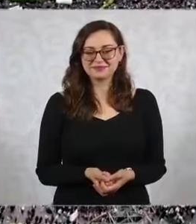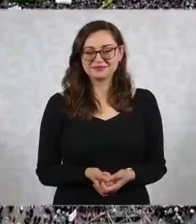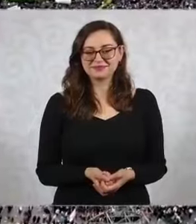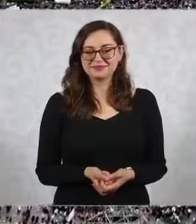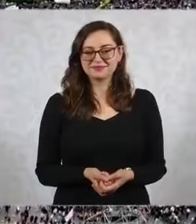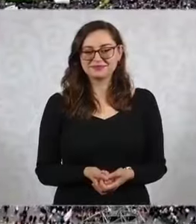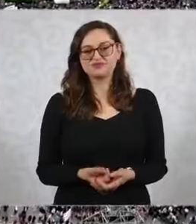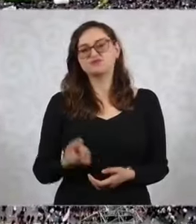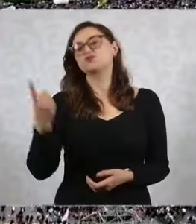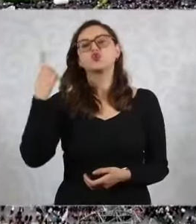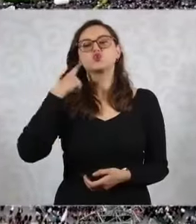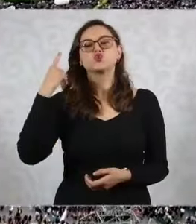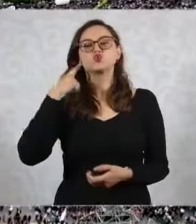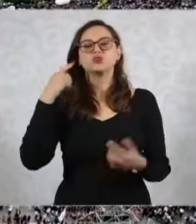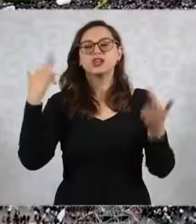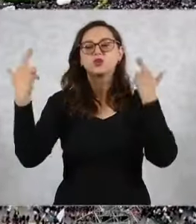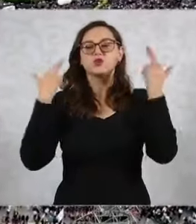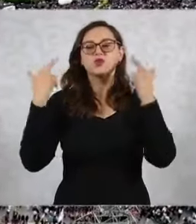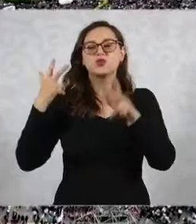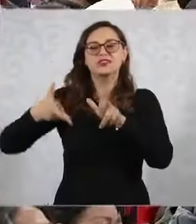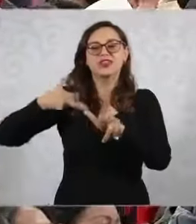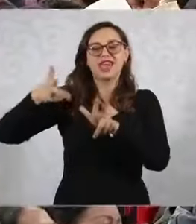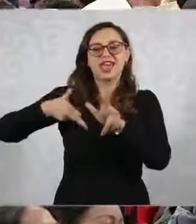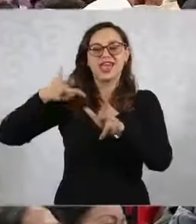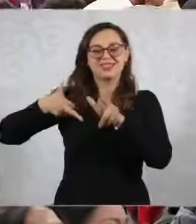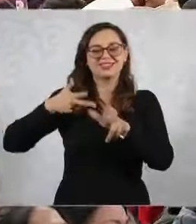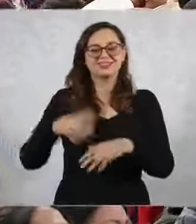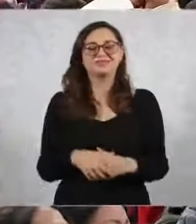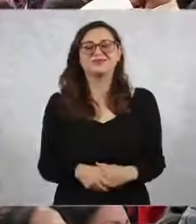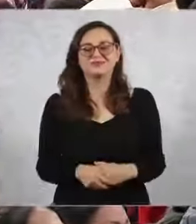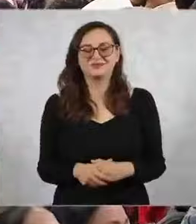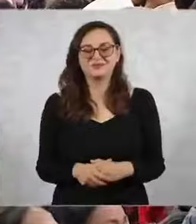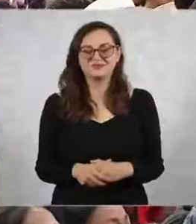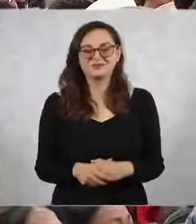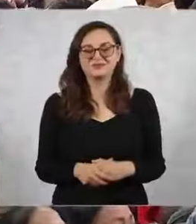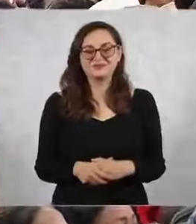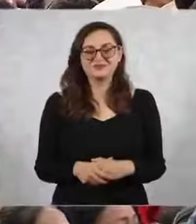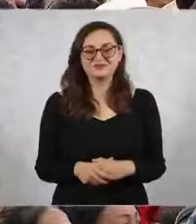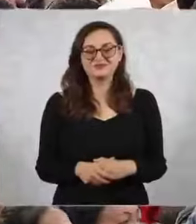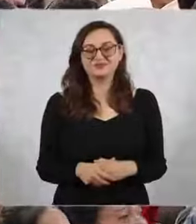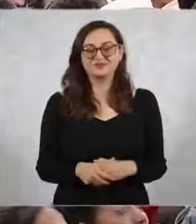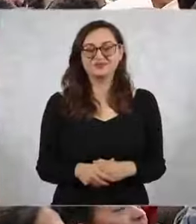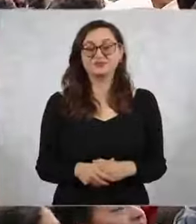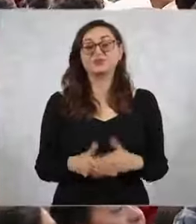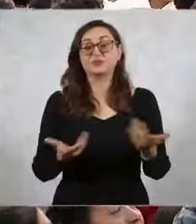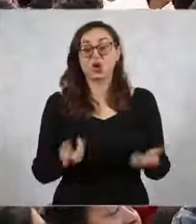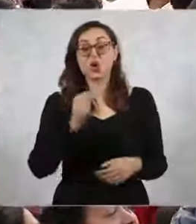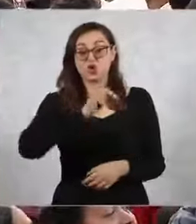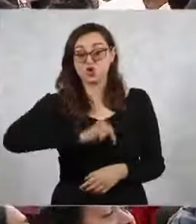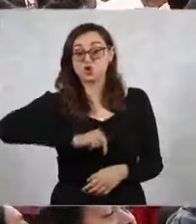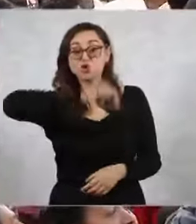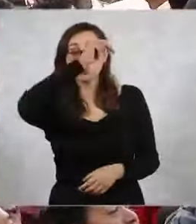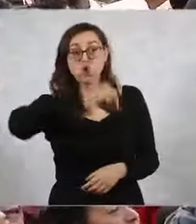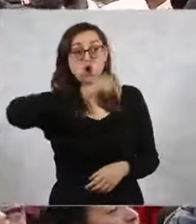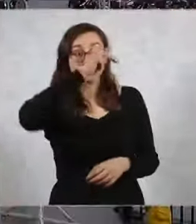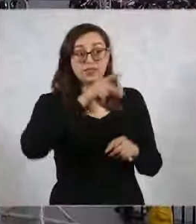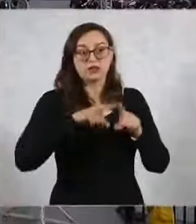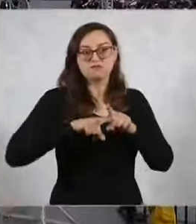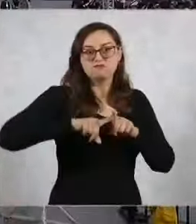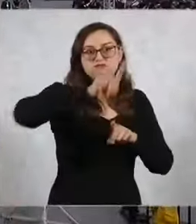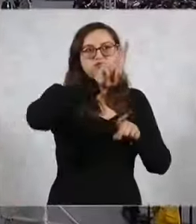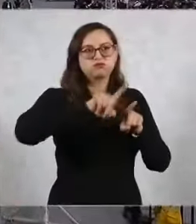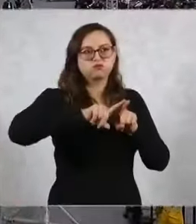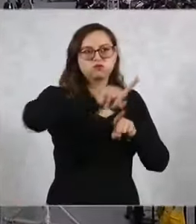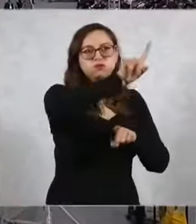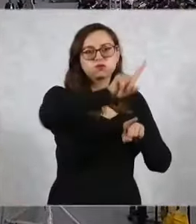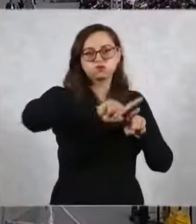¡Vamos a hacer nuevas líneas de tren hacia el norte! Se